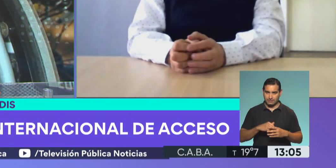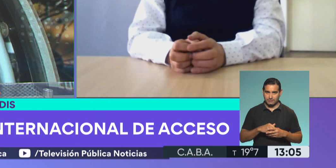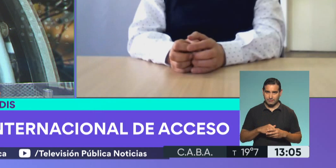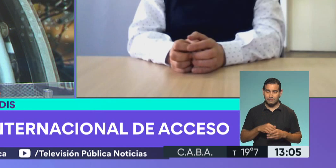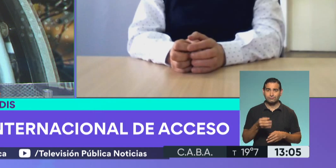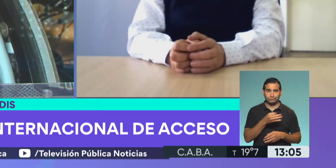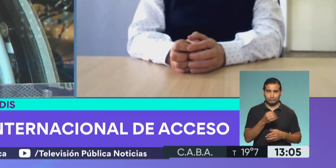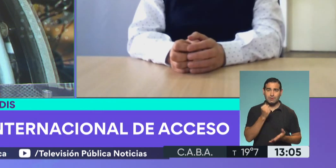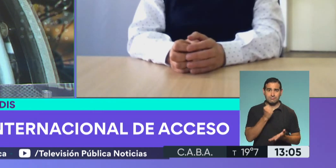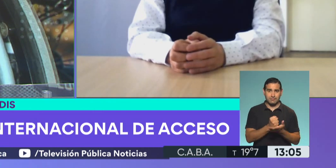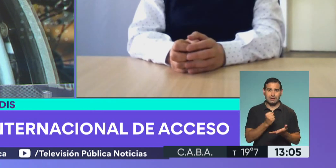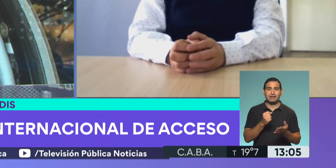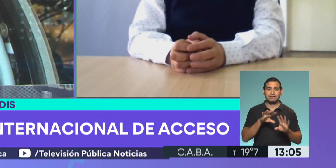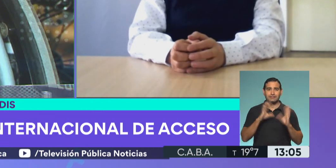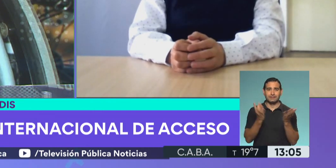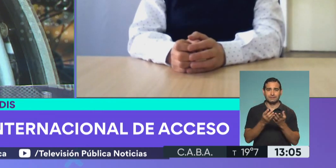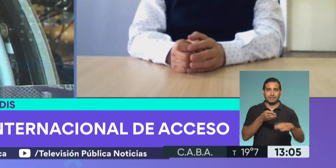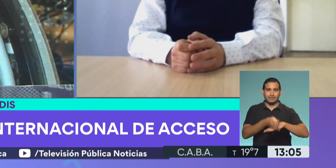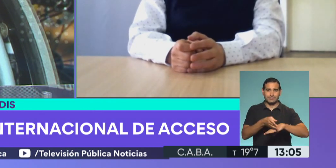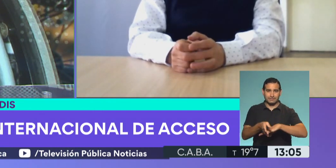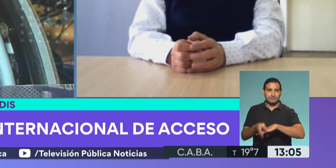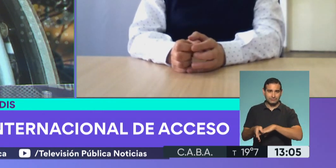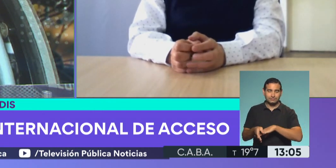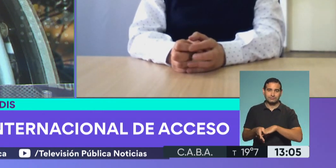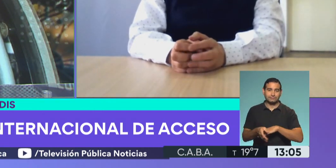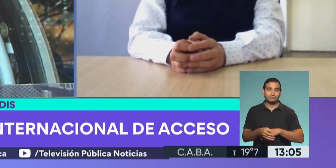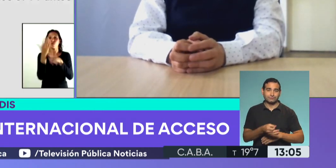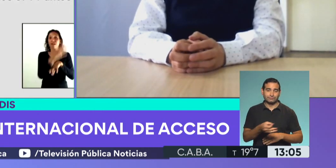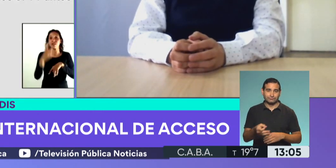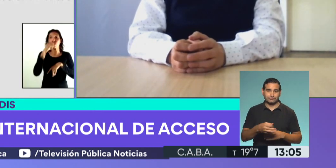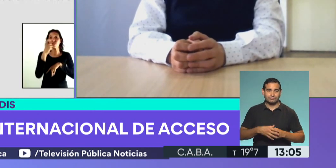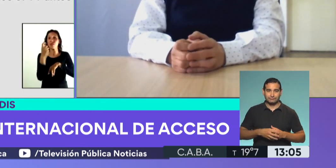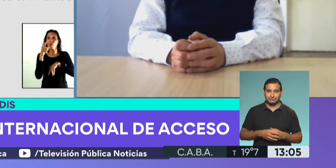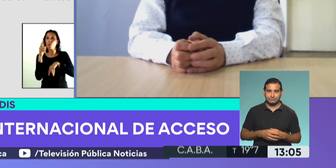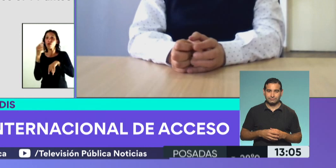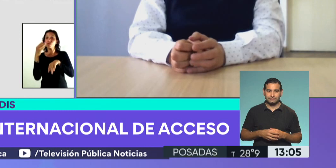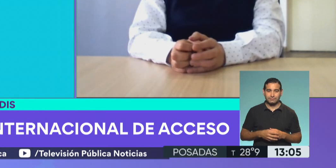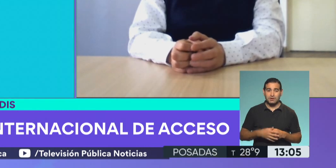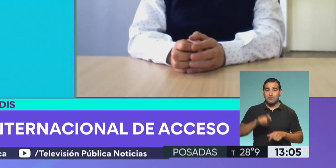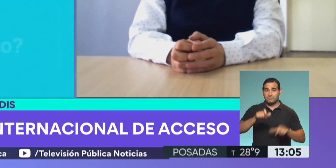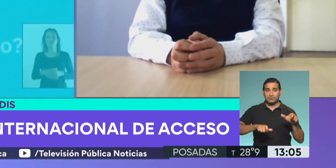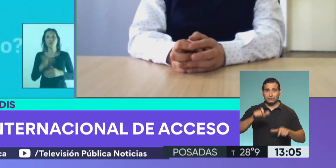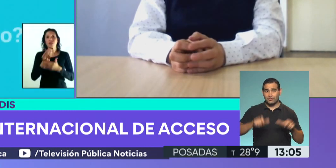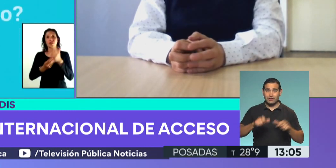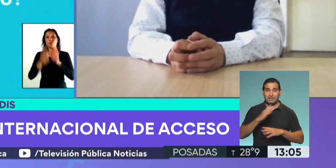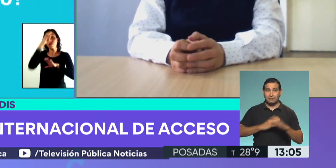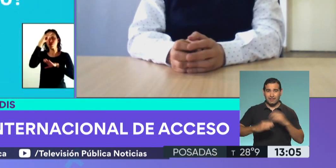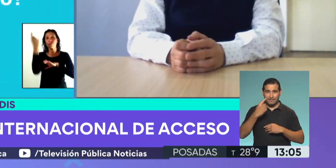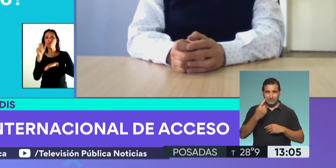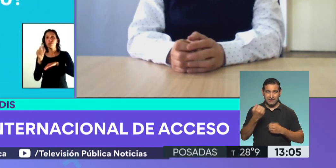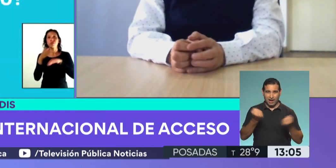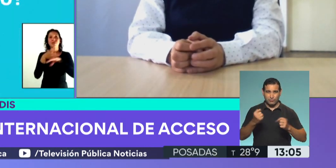Símbolo internacional de acceso, Verónica. Es la famosa oblea que utilizan las personas con discapacidad en los autos que se